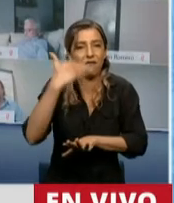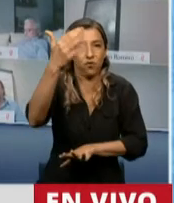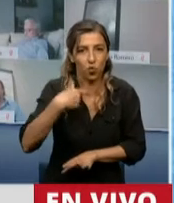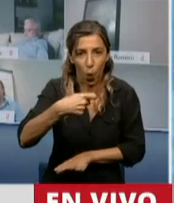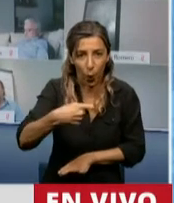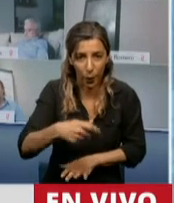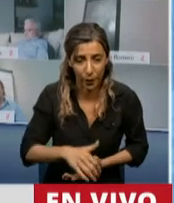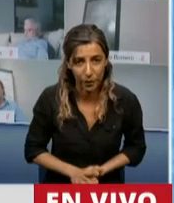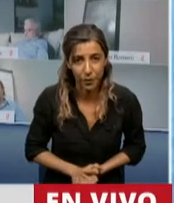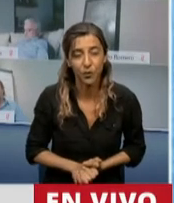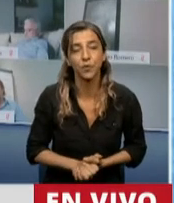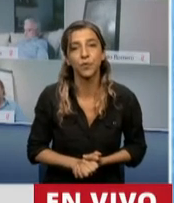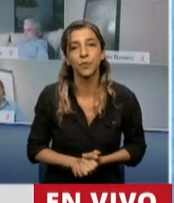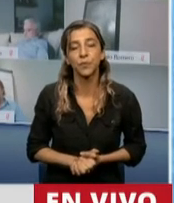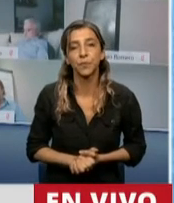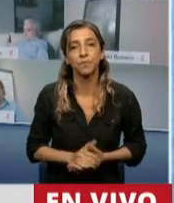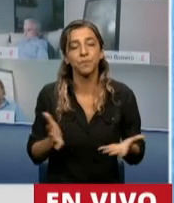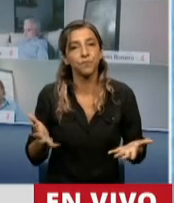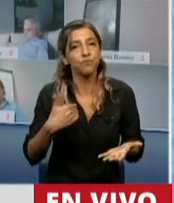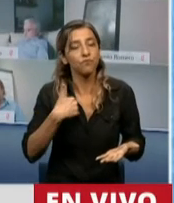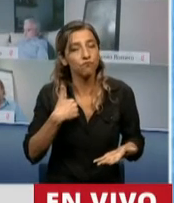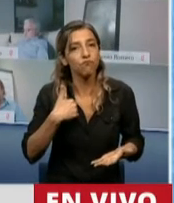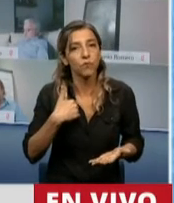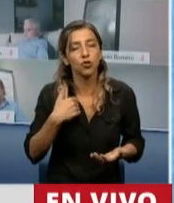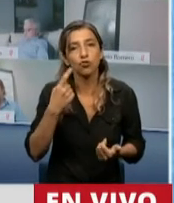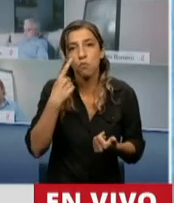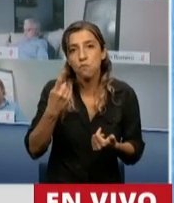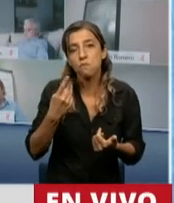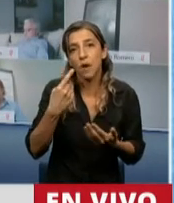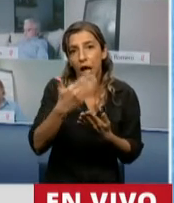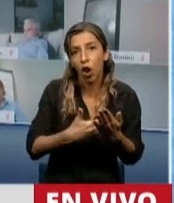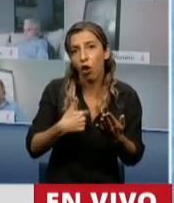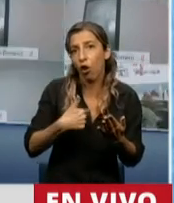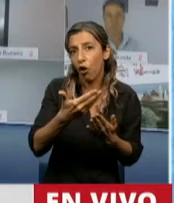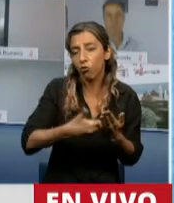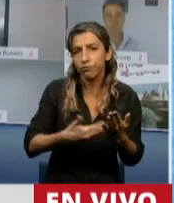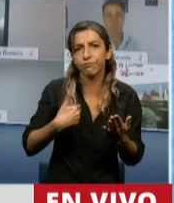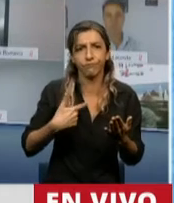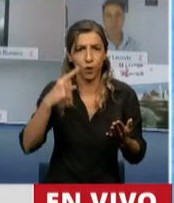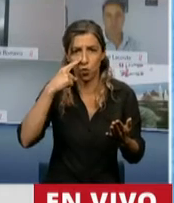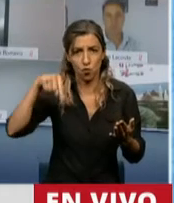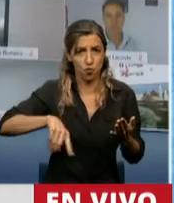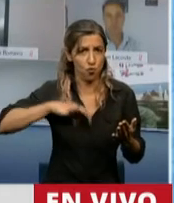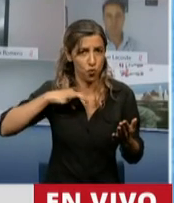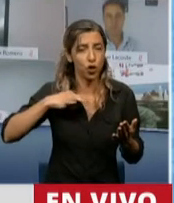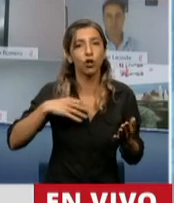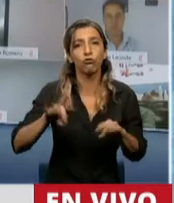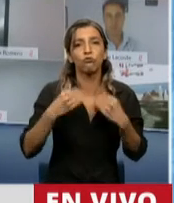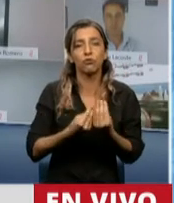Si yo miro los beneficios pagados a junio de este año, son 6